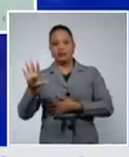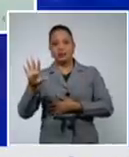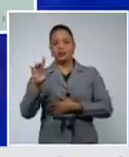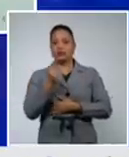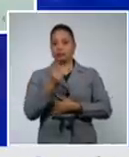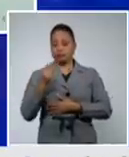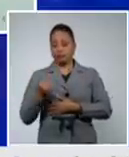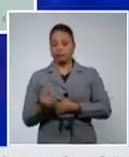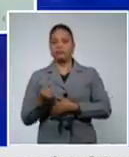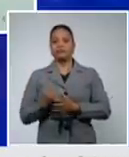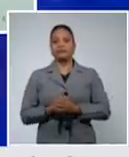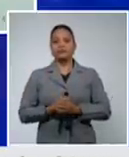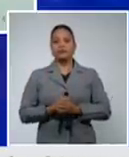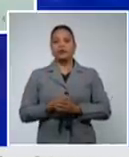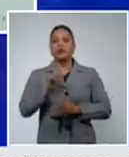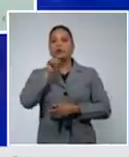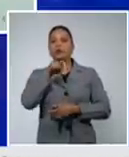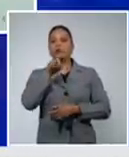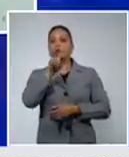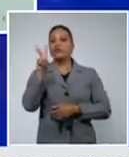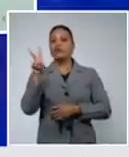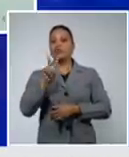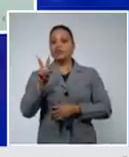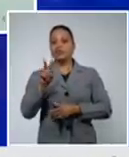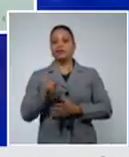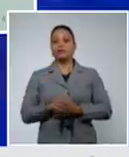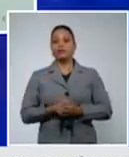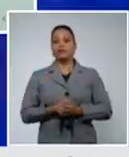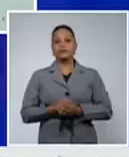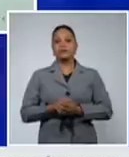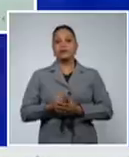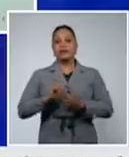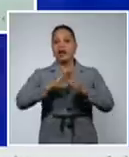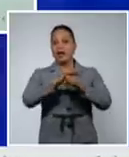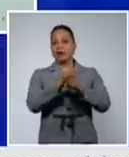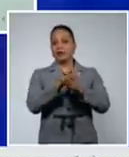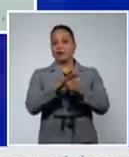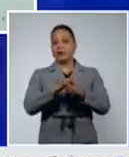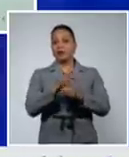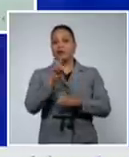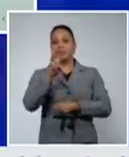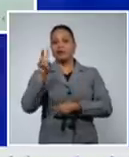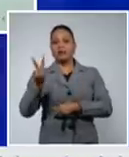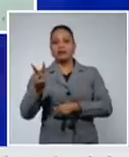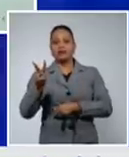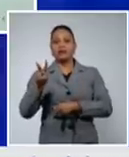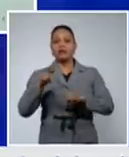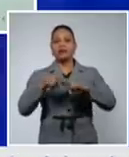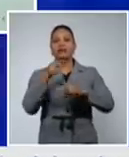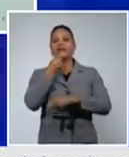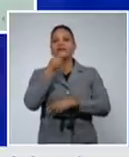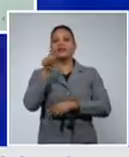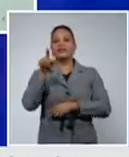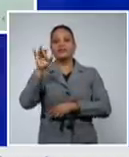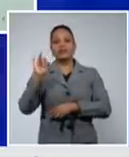Cotorro 22 Arroyo Naranjo 32 Habana Vieja 17